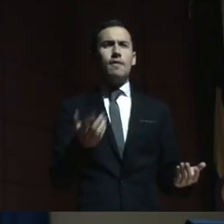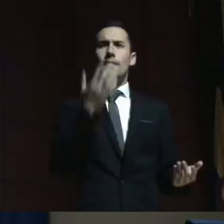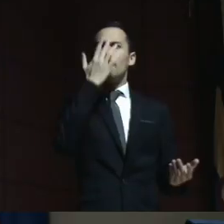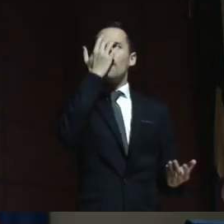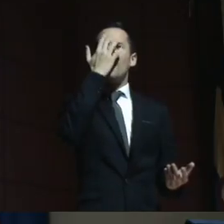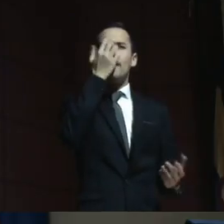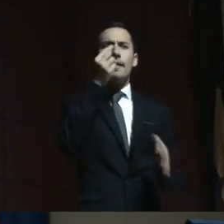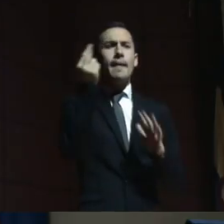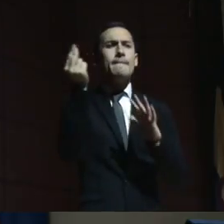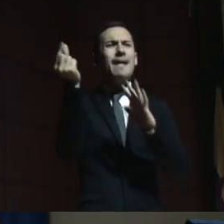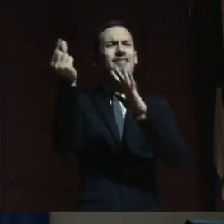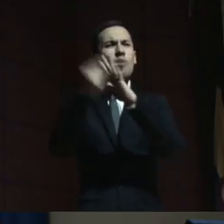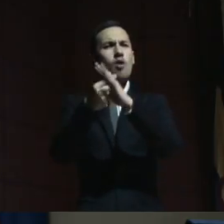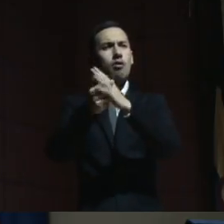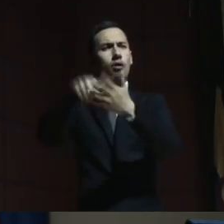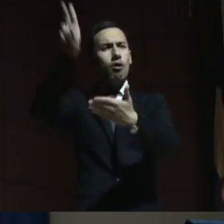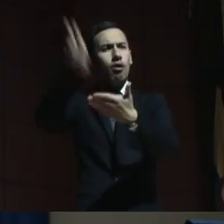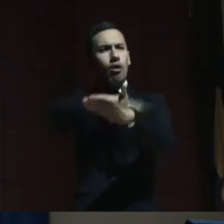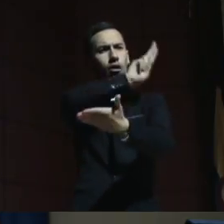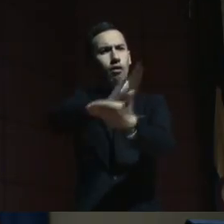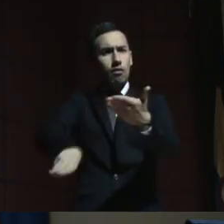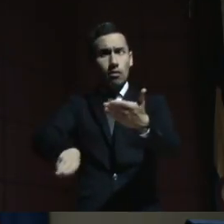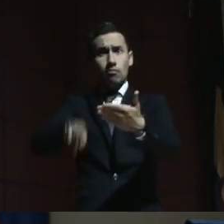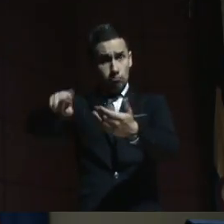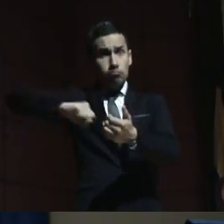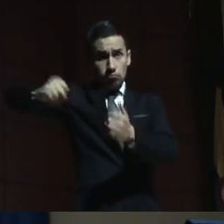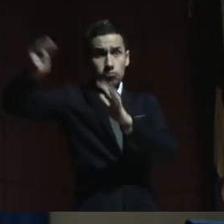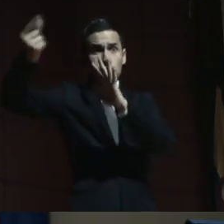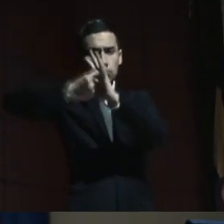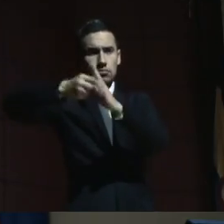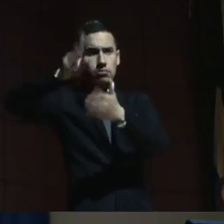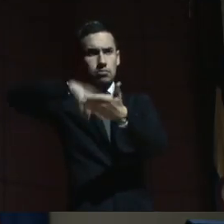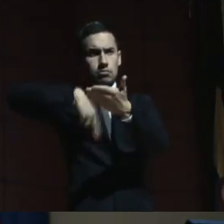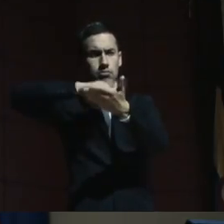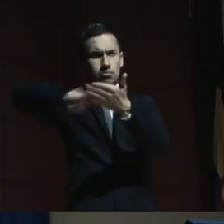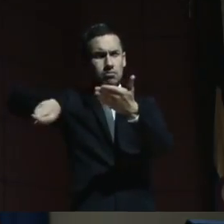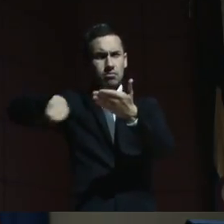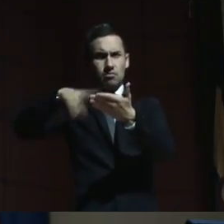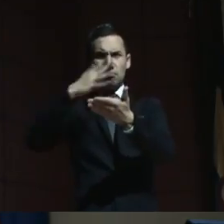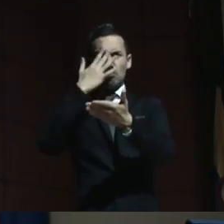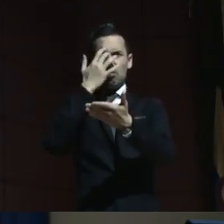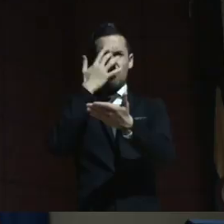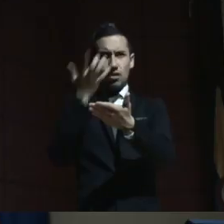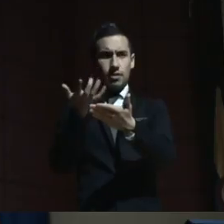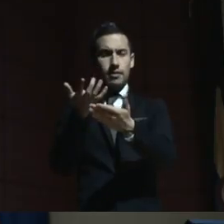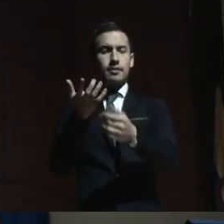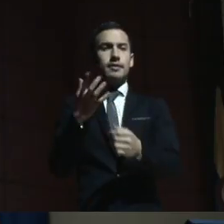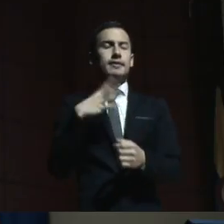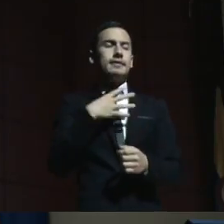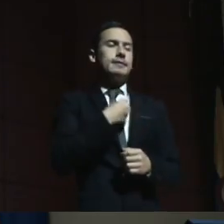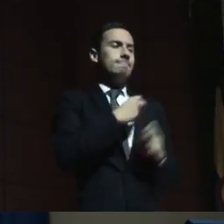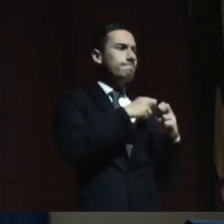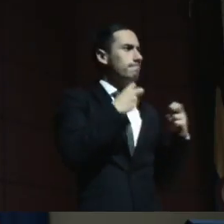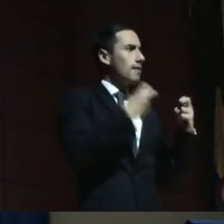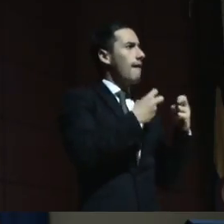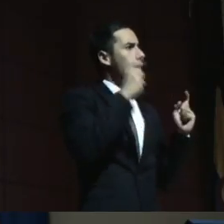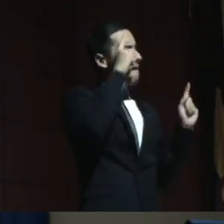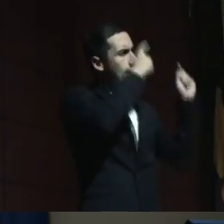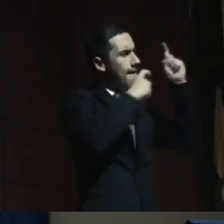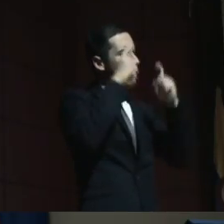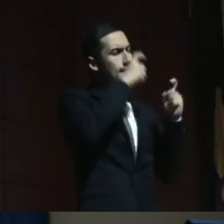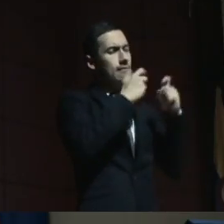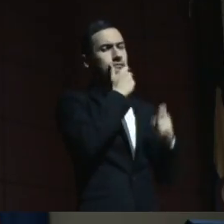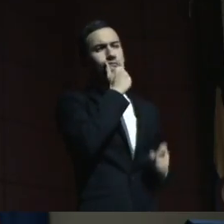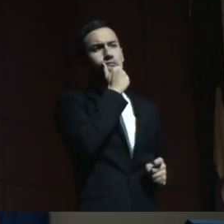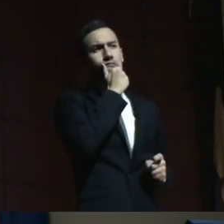matrimonio era inválido, ¿sí? No valía para la justicia colombiana. Y tuvimos que hacer una reflexión sobre estos temas